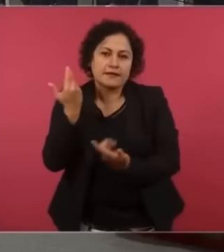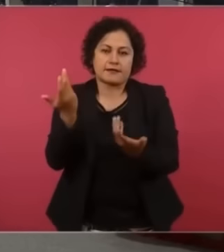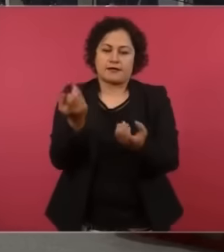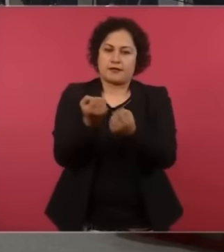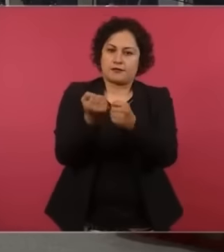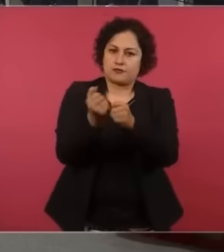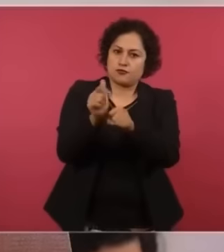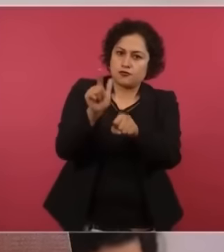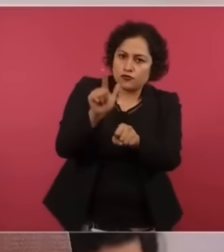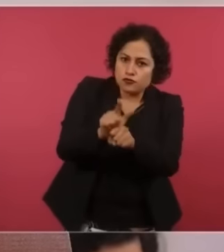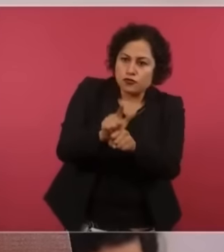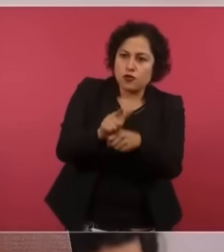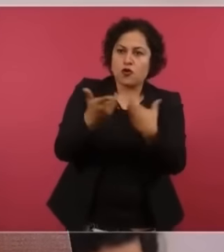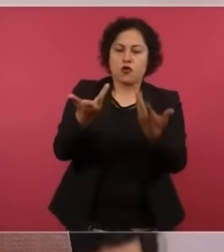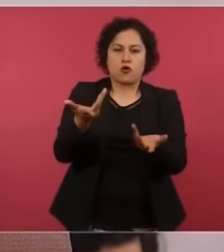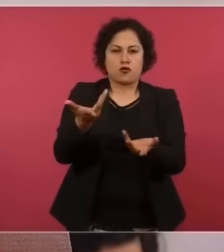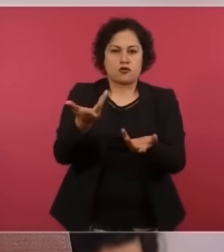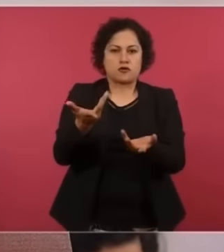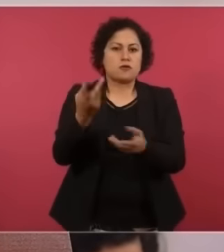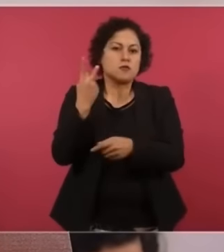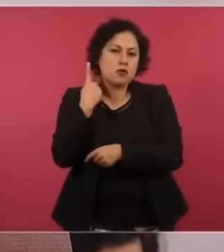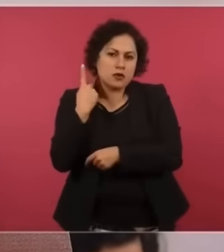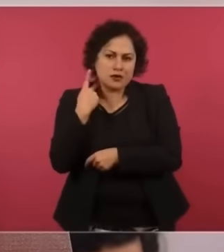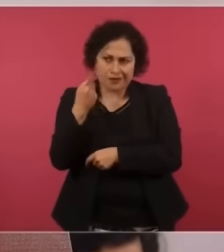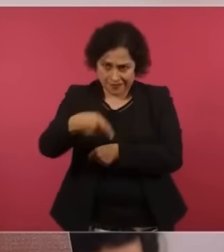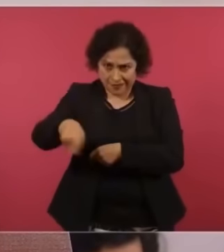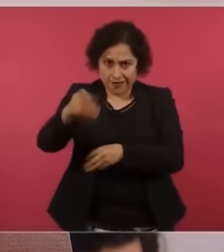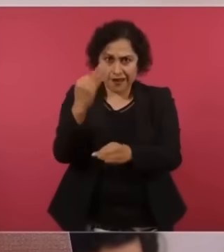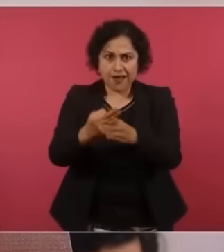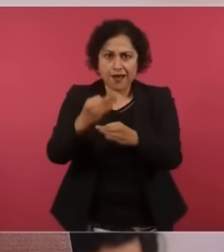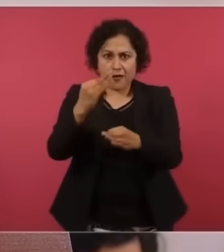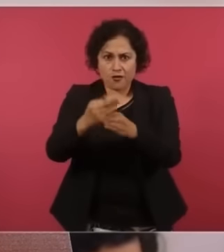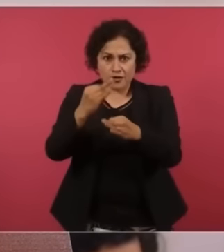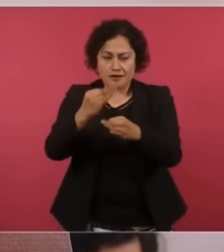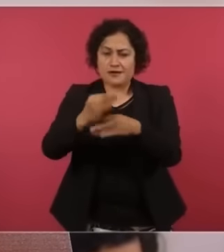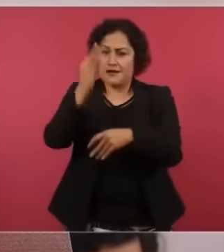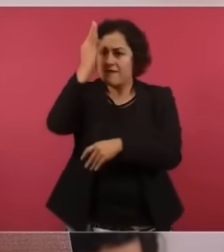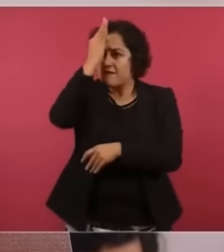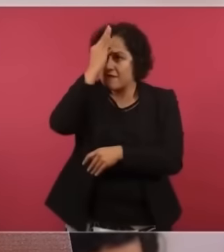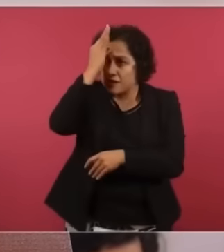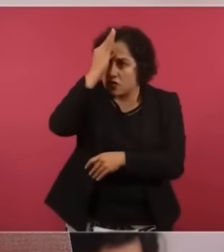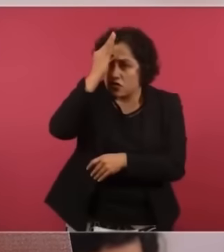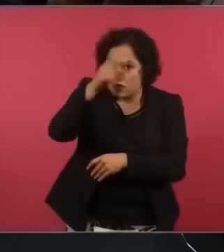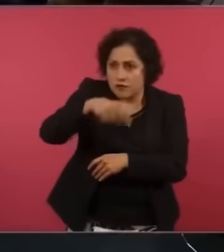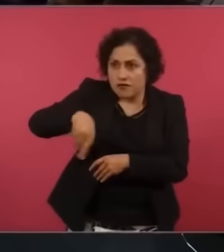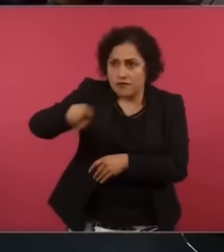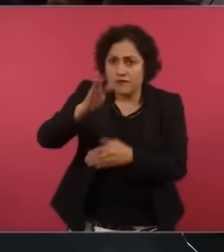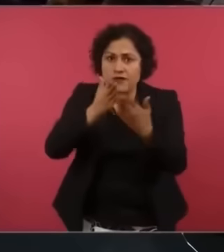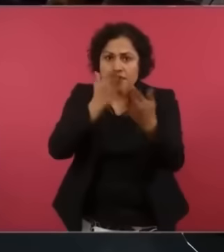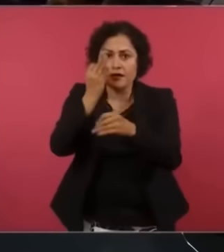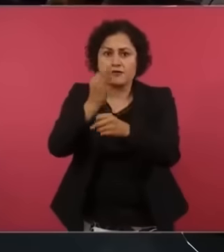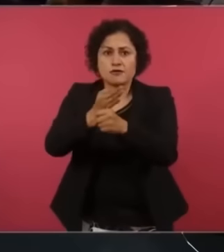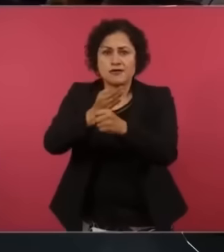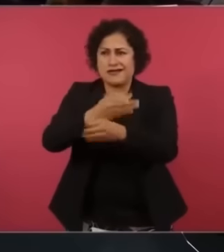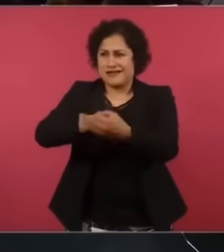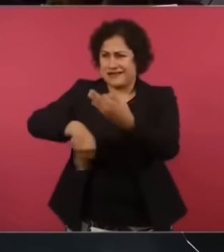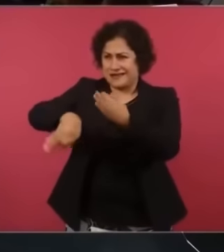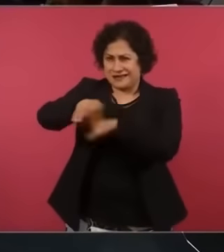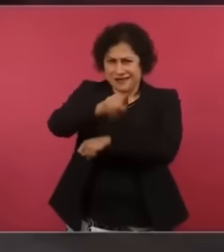de filosofía, para todos los